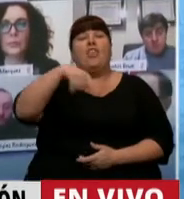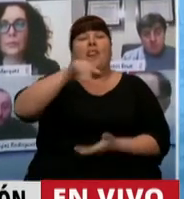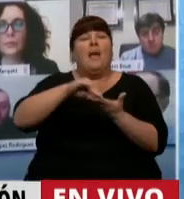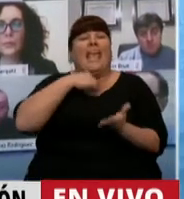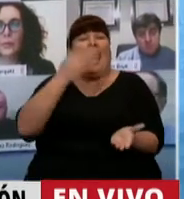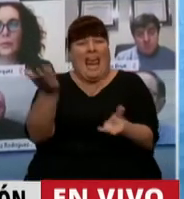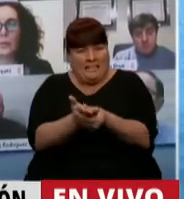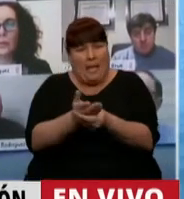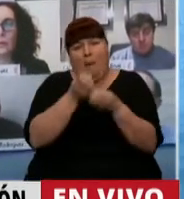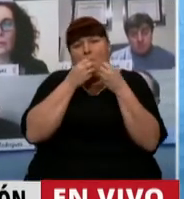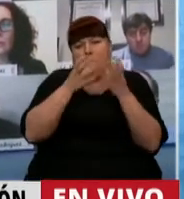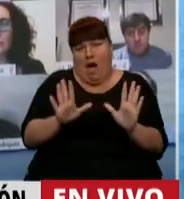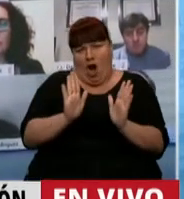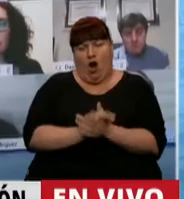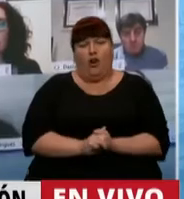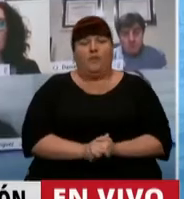bienvenido.